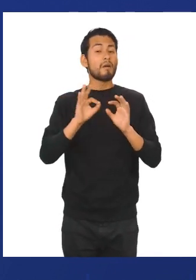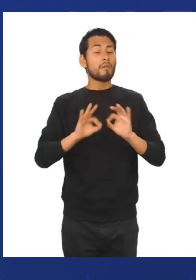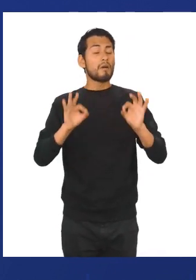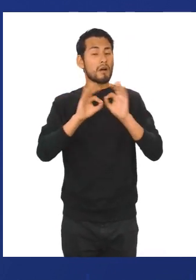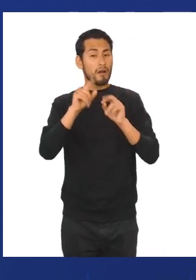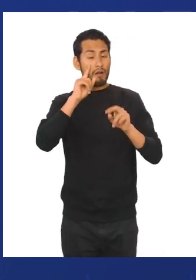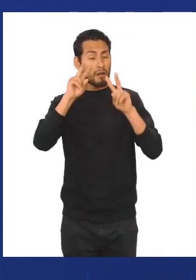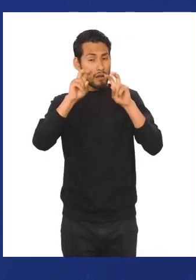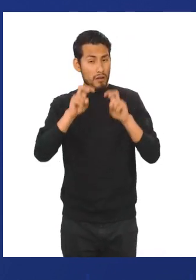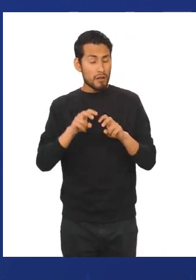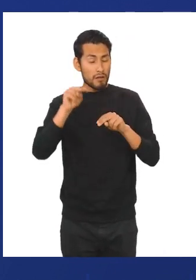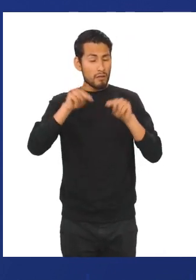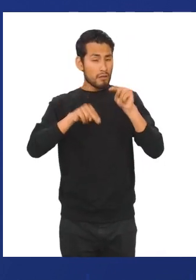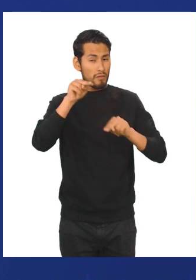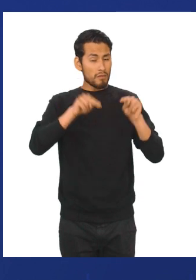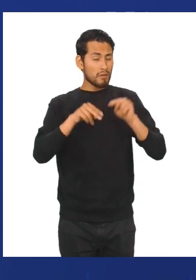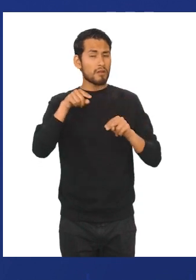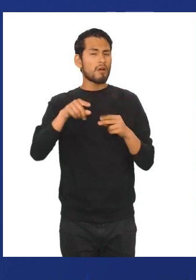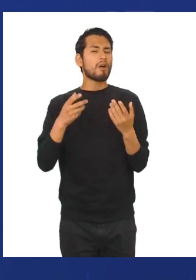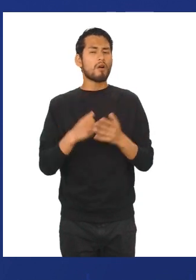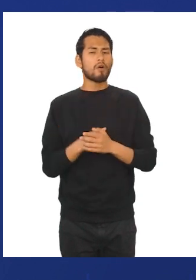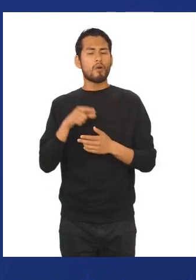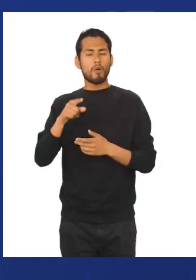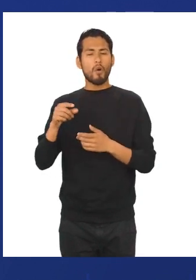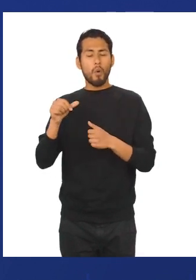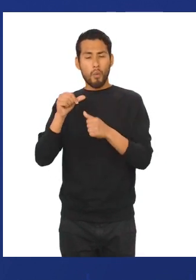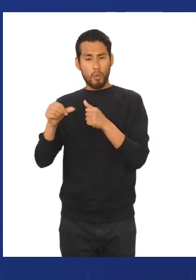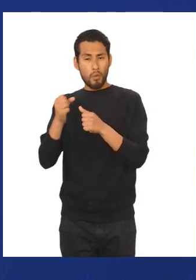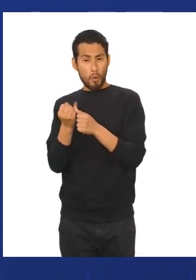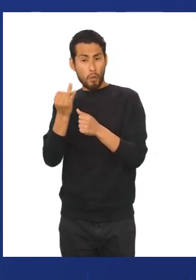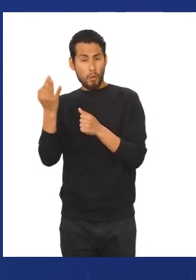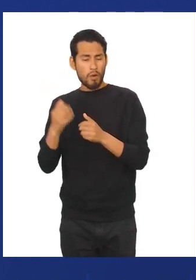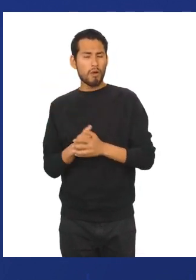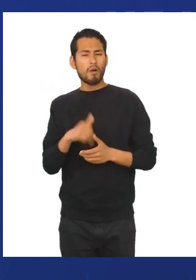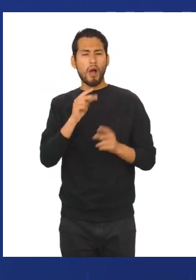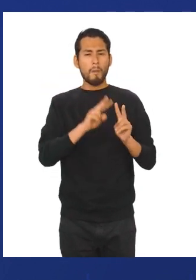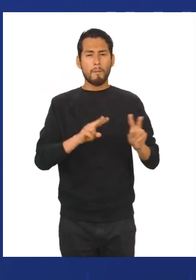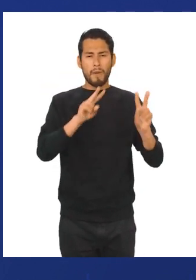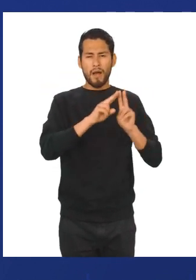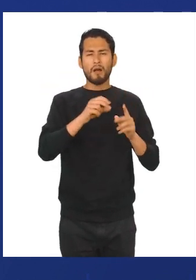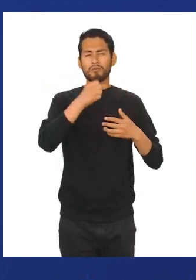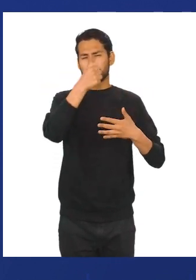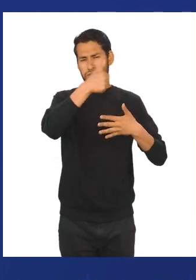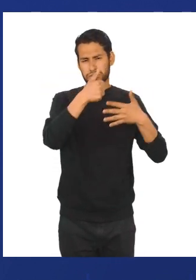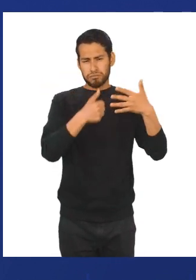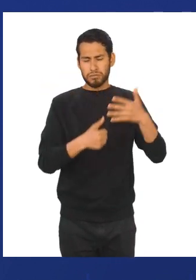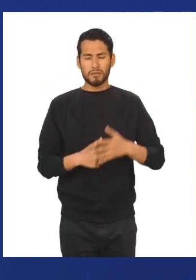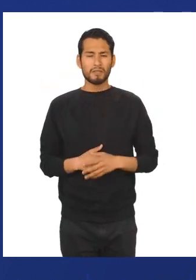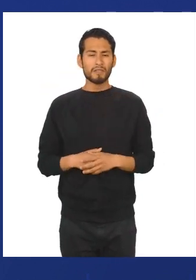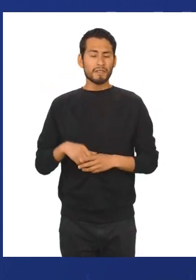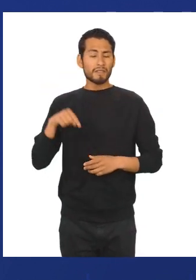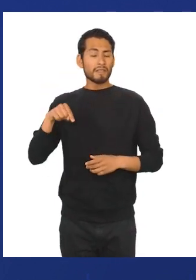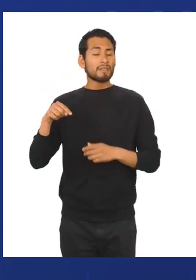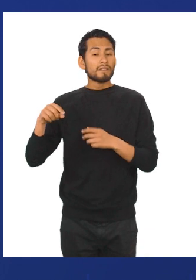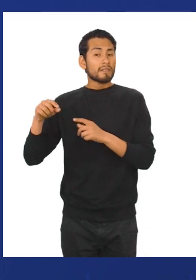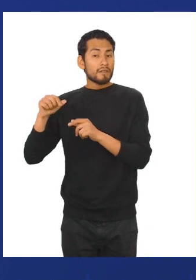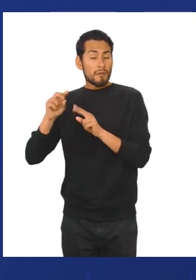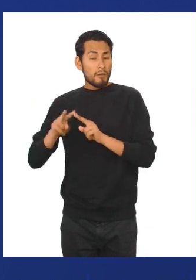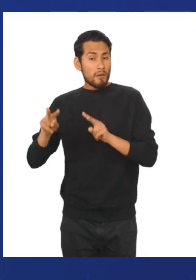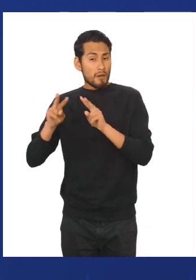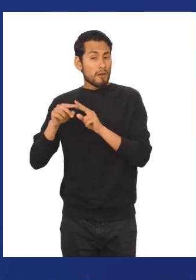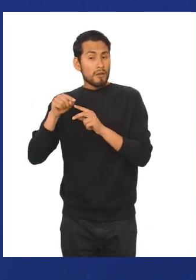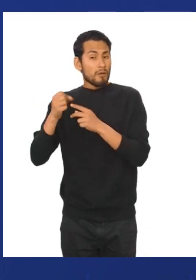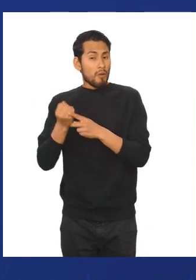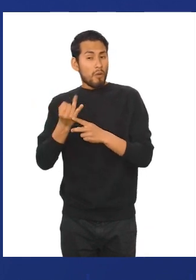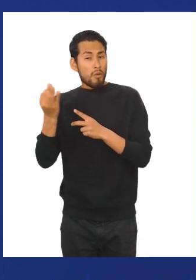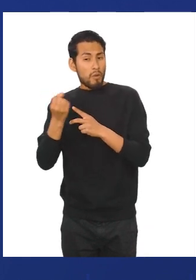son las variables cualitativas y cuantitativas. Ajá. Las variables cualitativas son aquellas que expresan características,